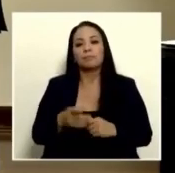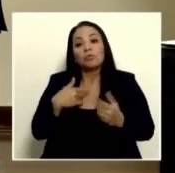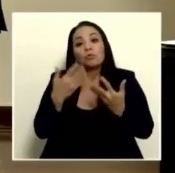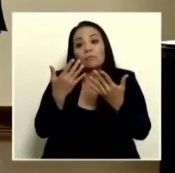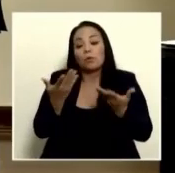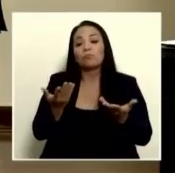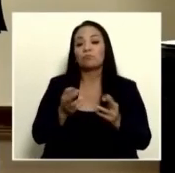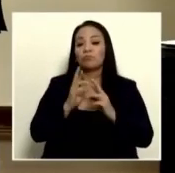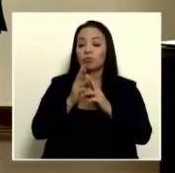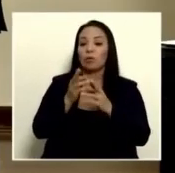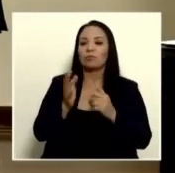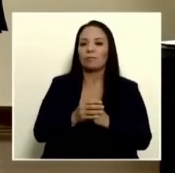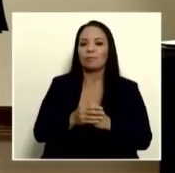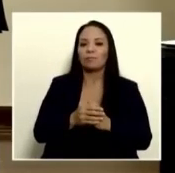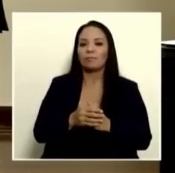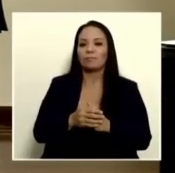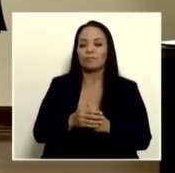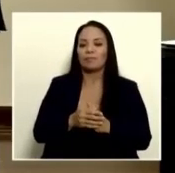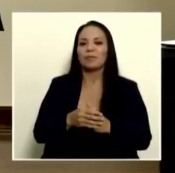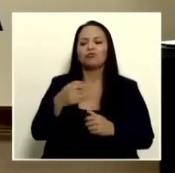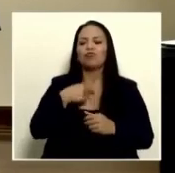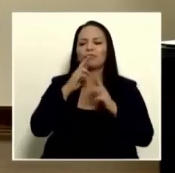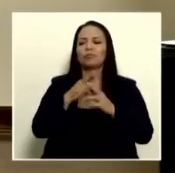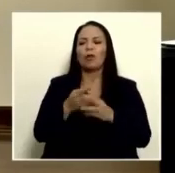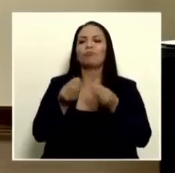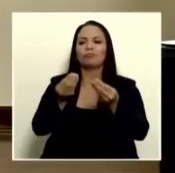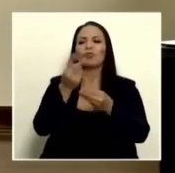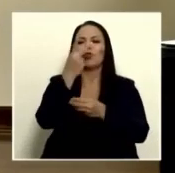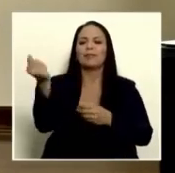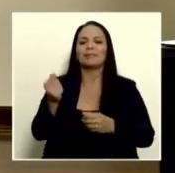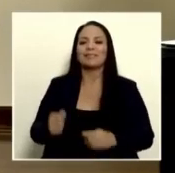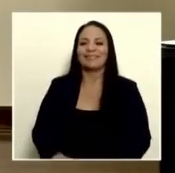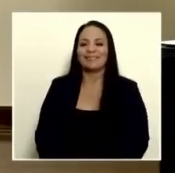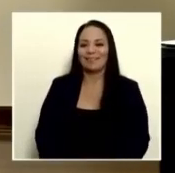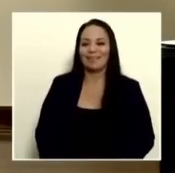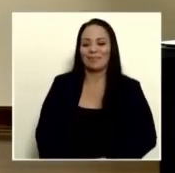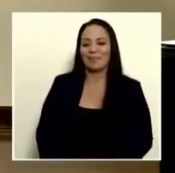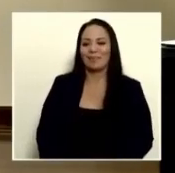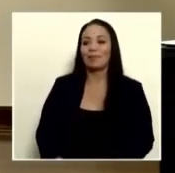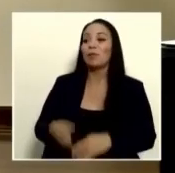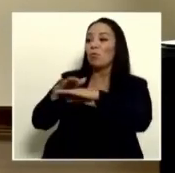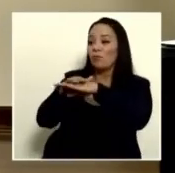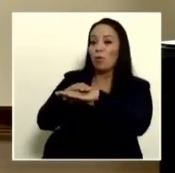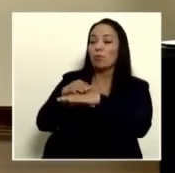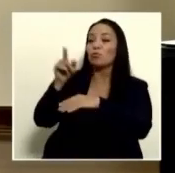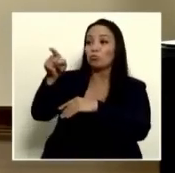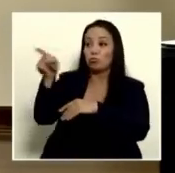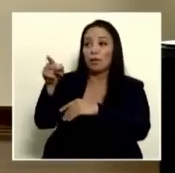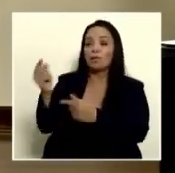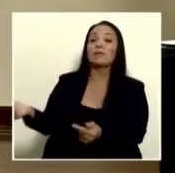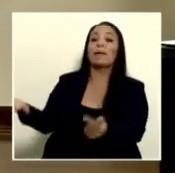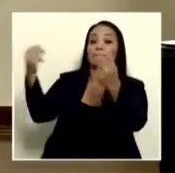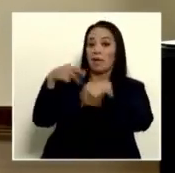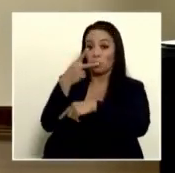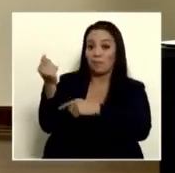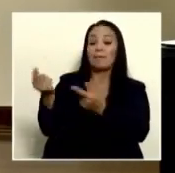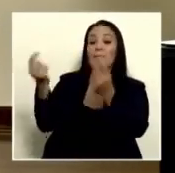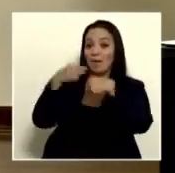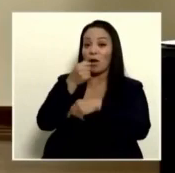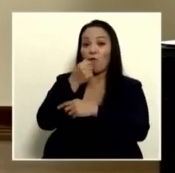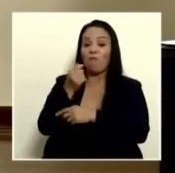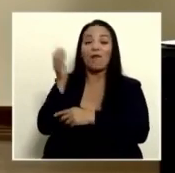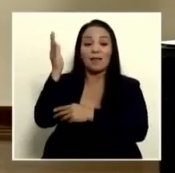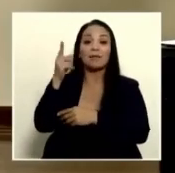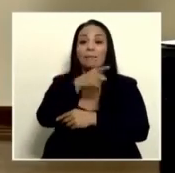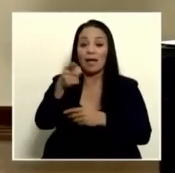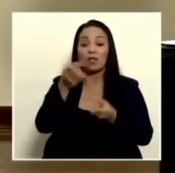poderle dar los resultados voy a tener los resultados en dos meses háganme un favor vuelvan en dos meses a la conferencia para ponerlos a ellos a